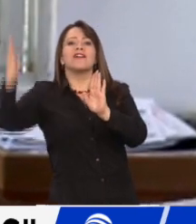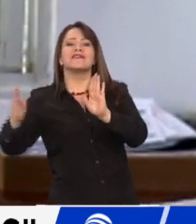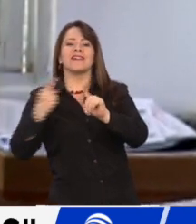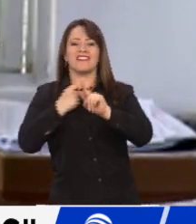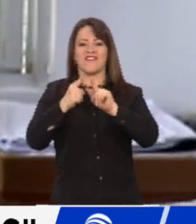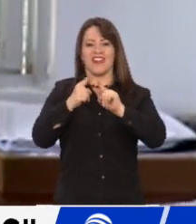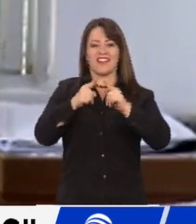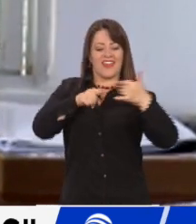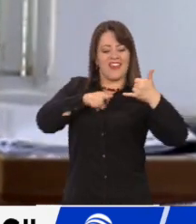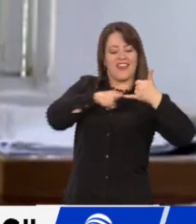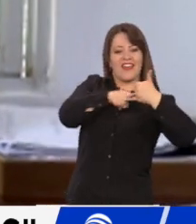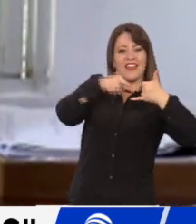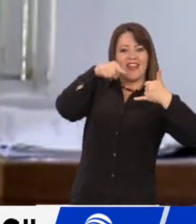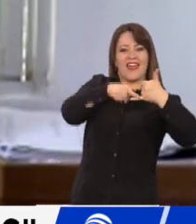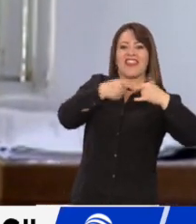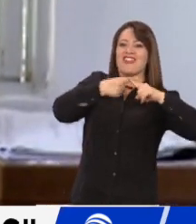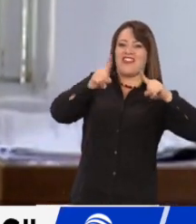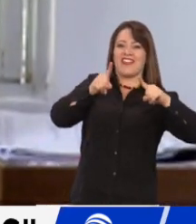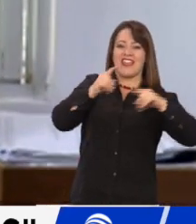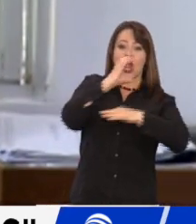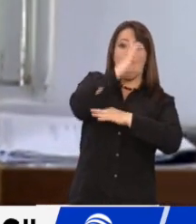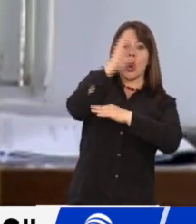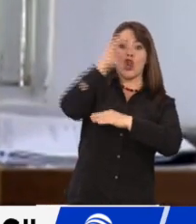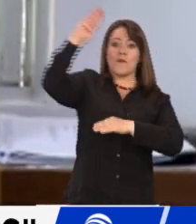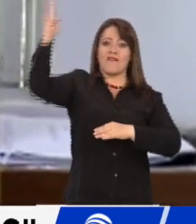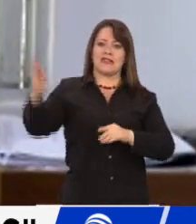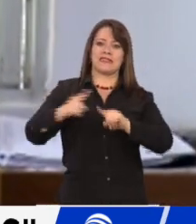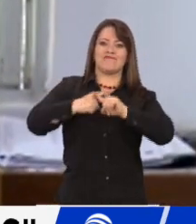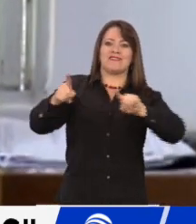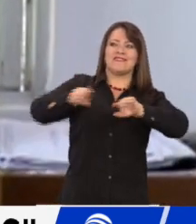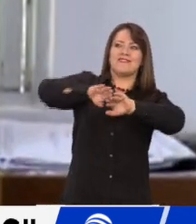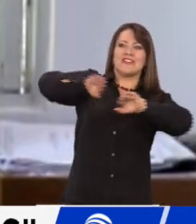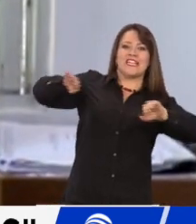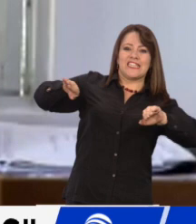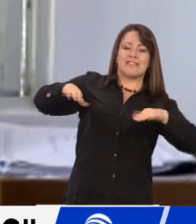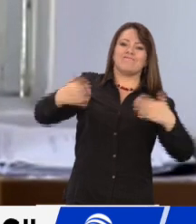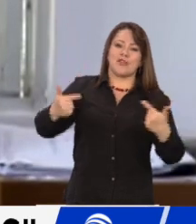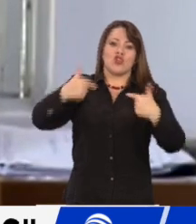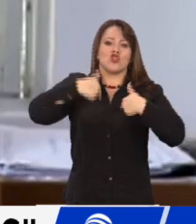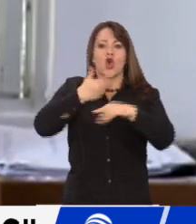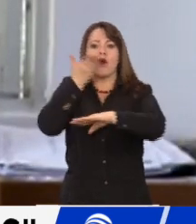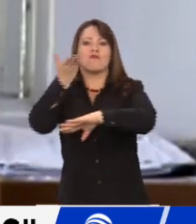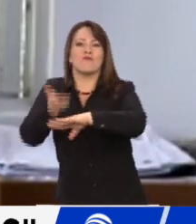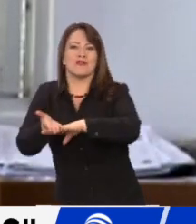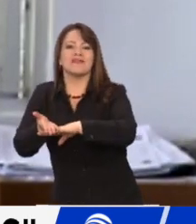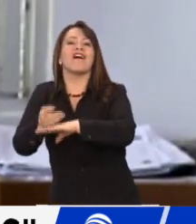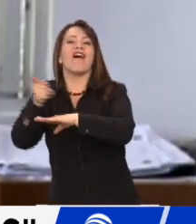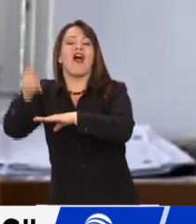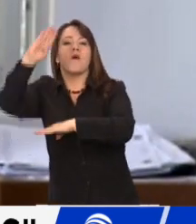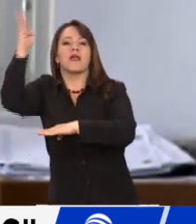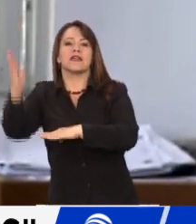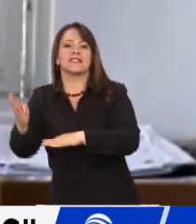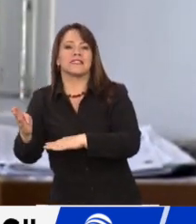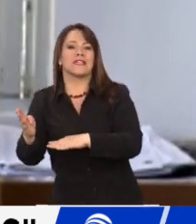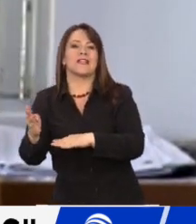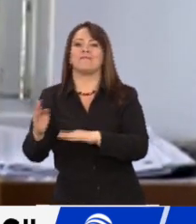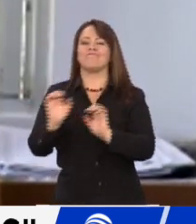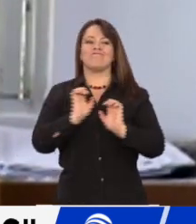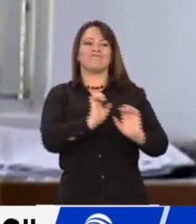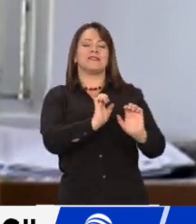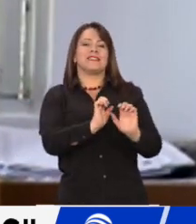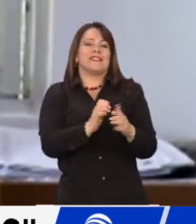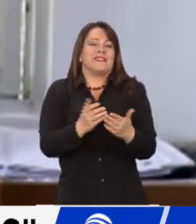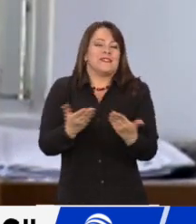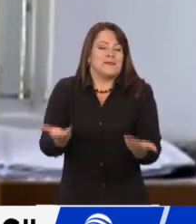que se fue tomada por Colombia, no permitió que estas medidas fueran efectivas y mucho menos suficientes.